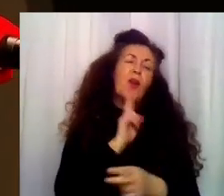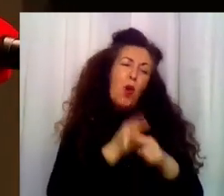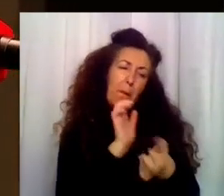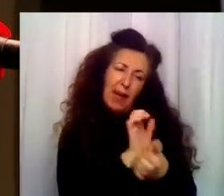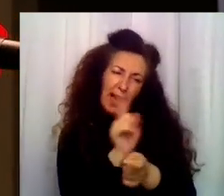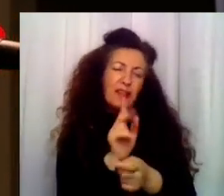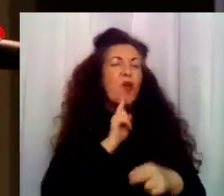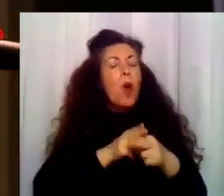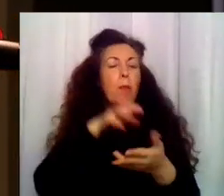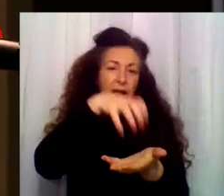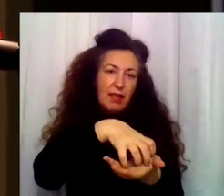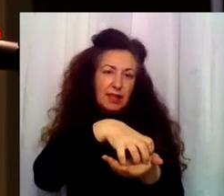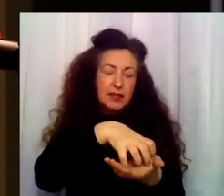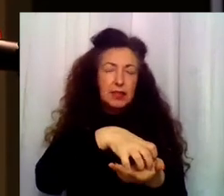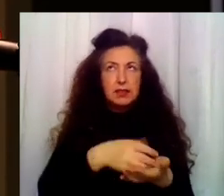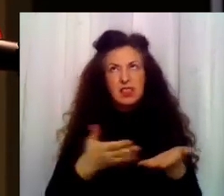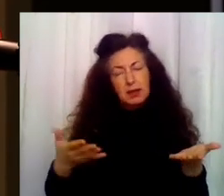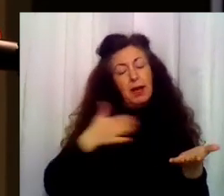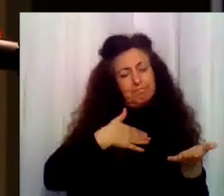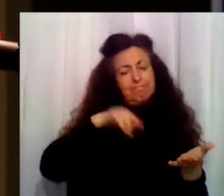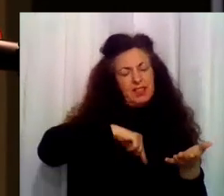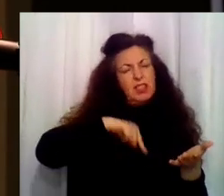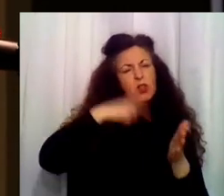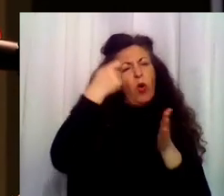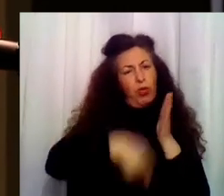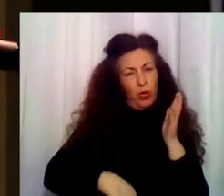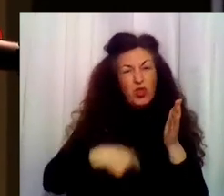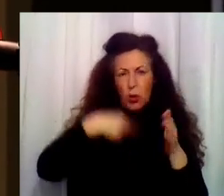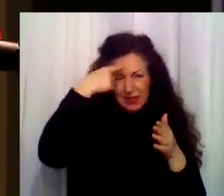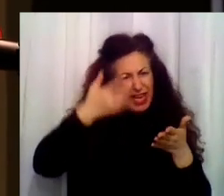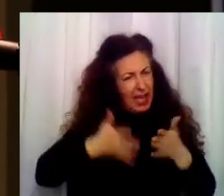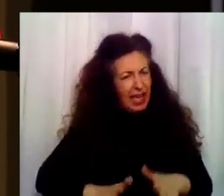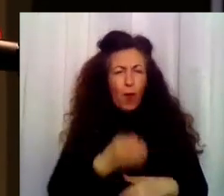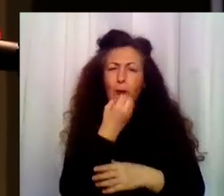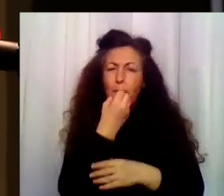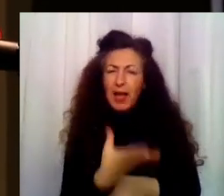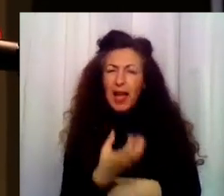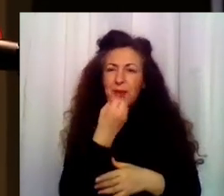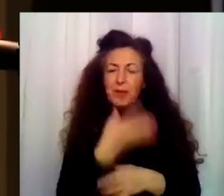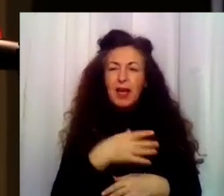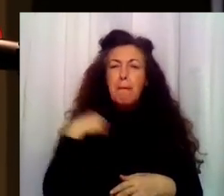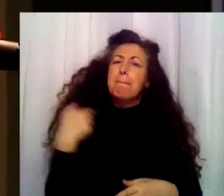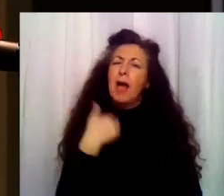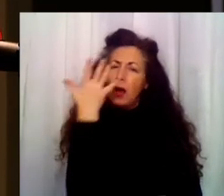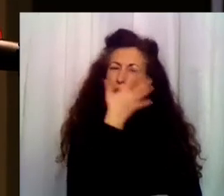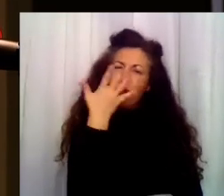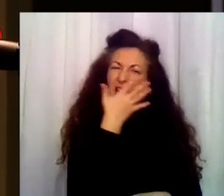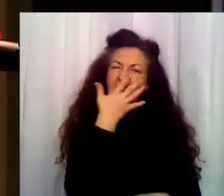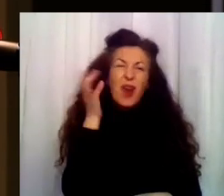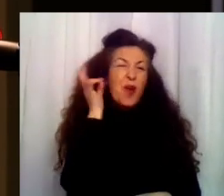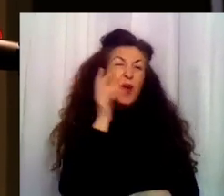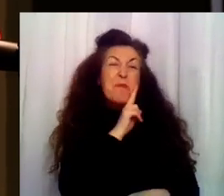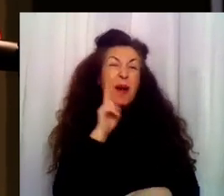Yo qué sé. A mí se me ha hecho duro. Que el niño está bien, ¿eh? Pero me he dado ancelos de la tía esa que lo he cuidado. Hombre.